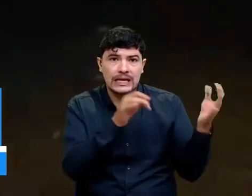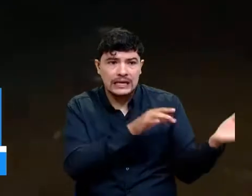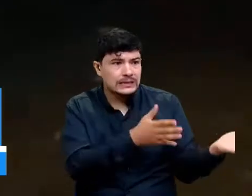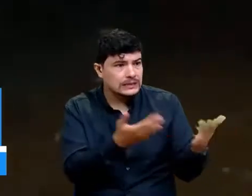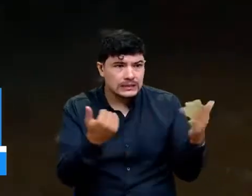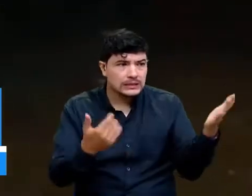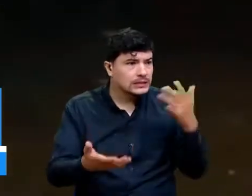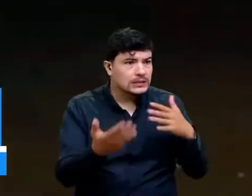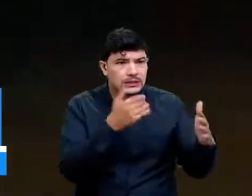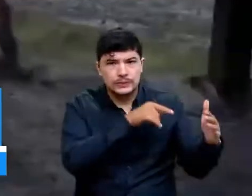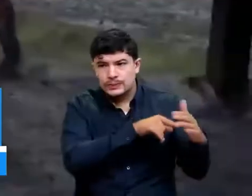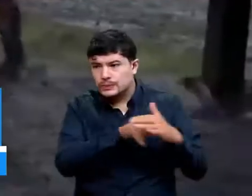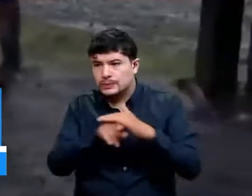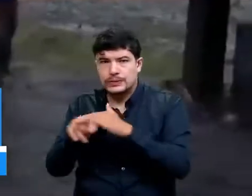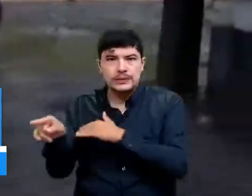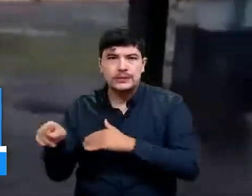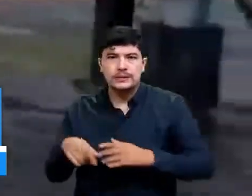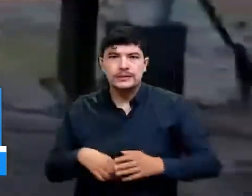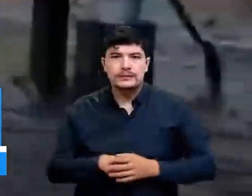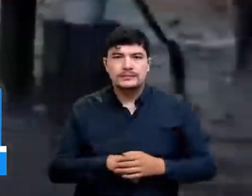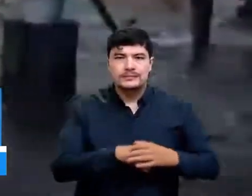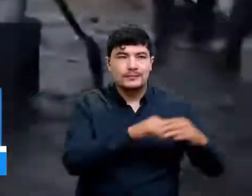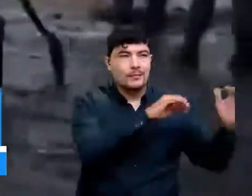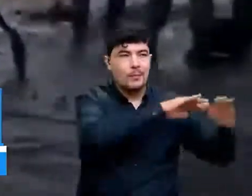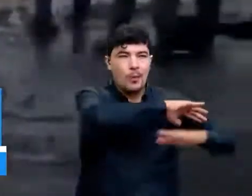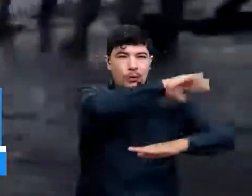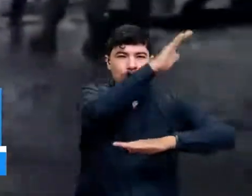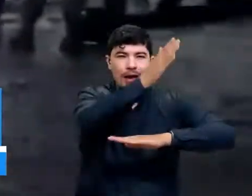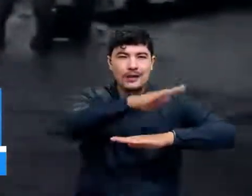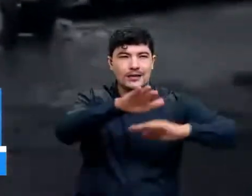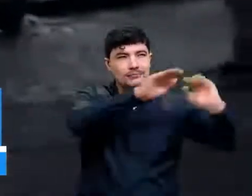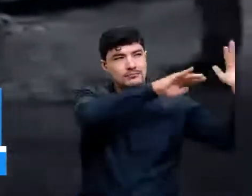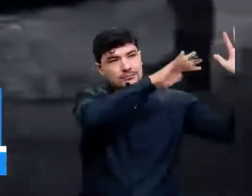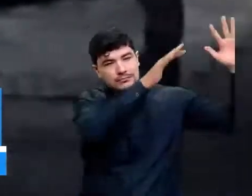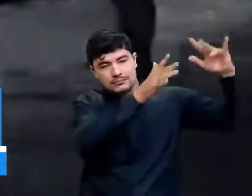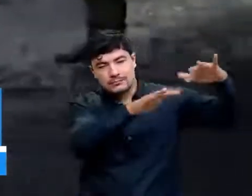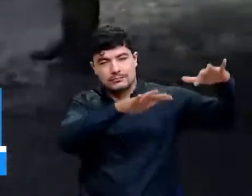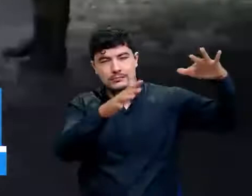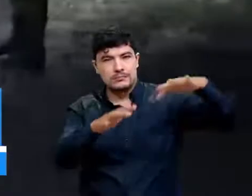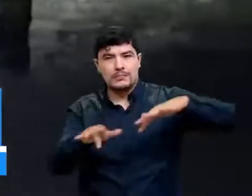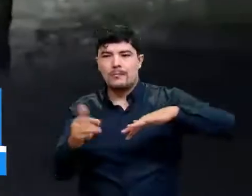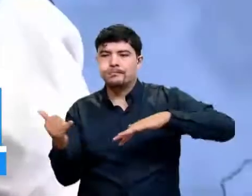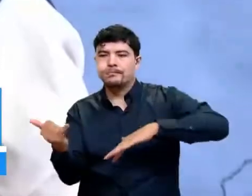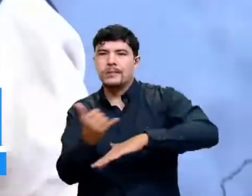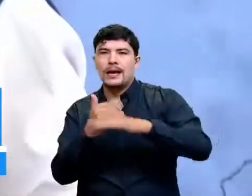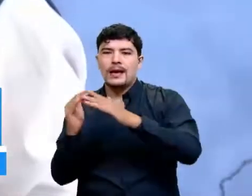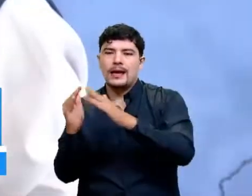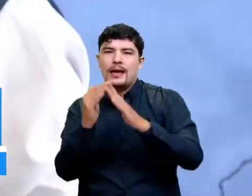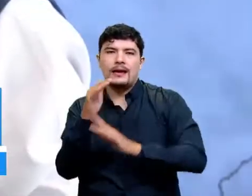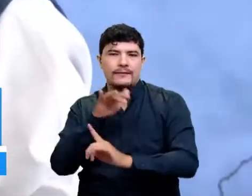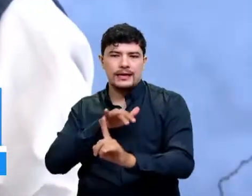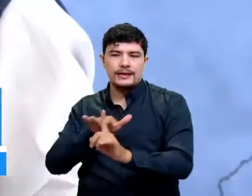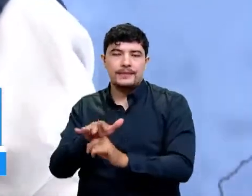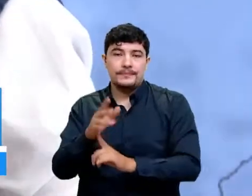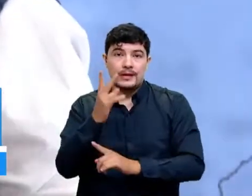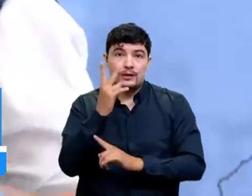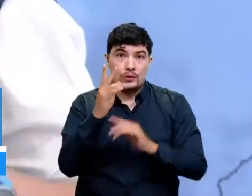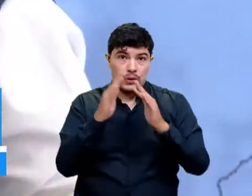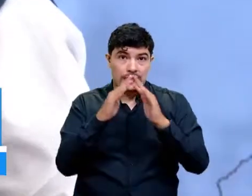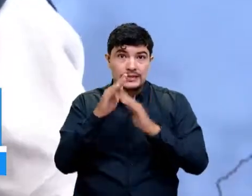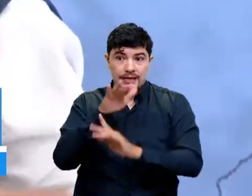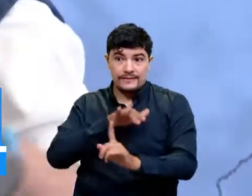cayeran de la montaña inundando las viviendas. Estas familias fueron evacuadas, se afectaron dos viviendas